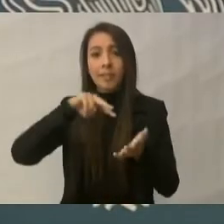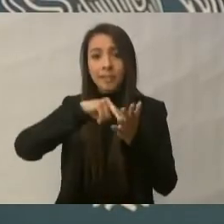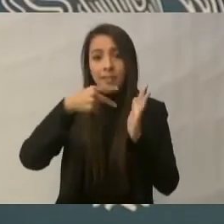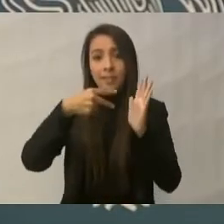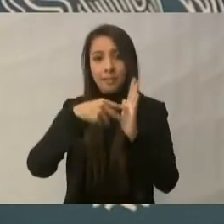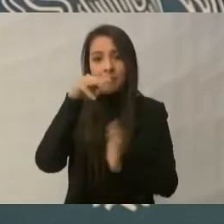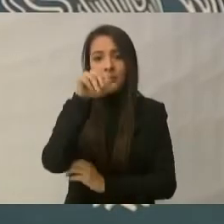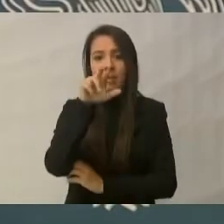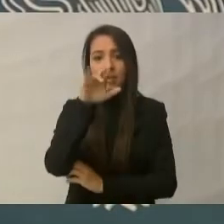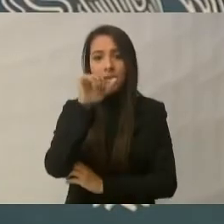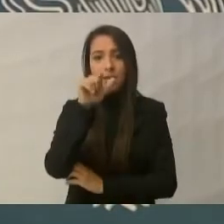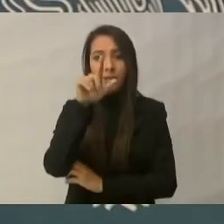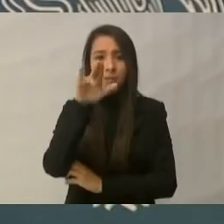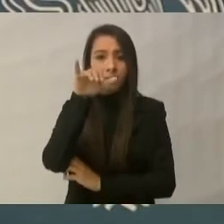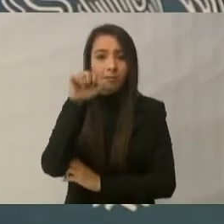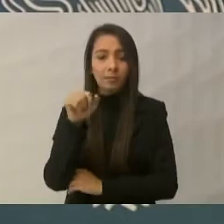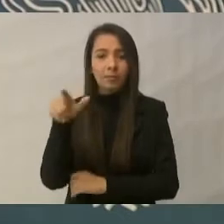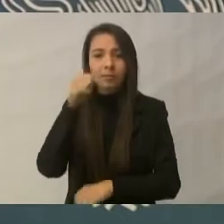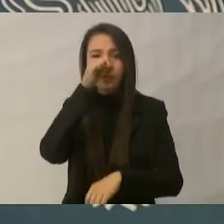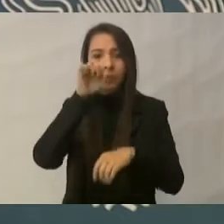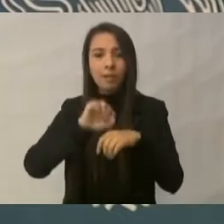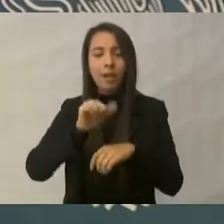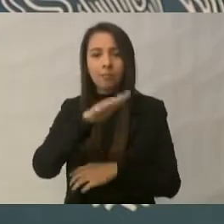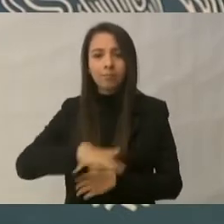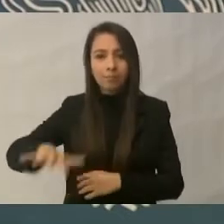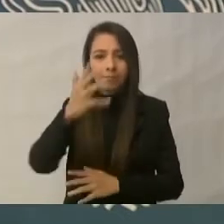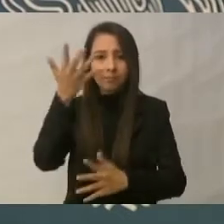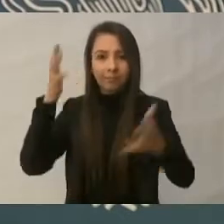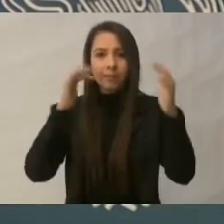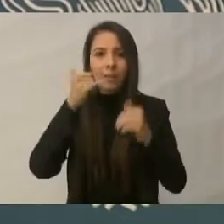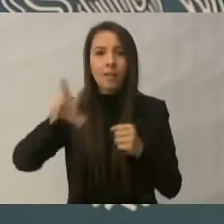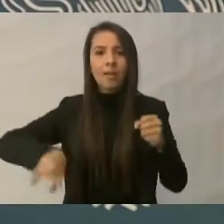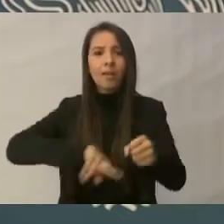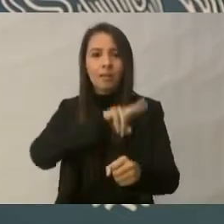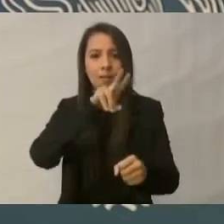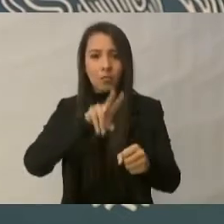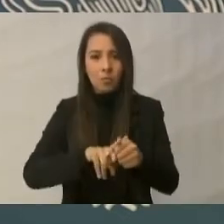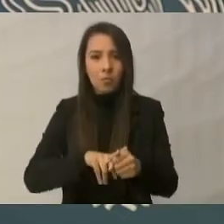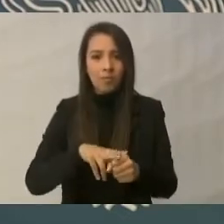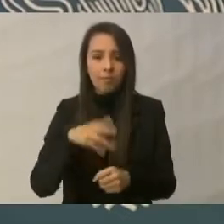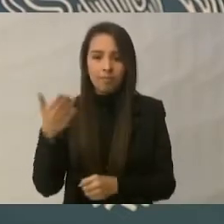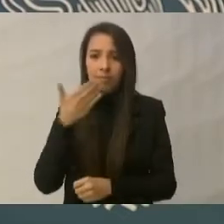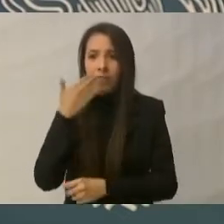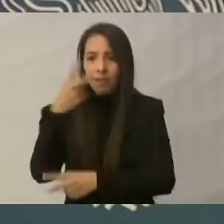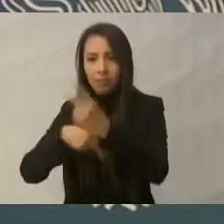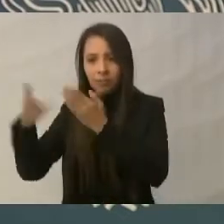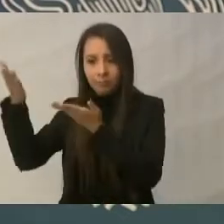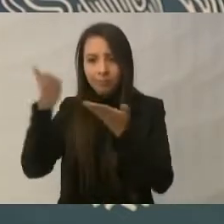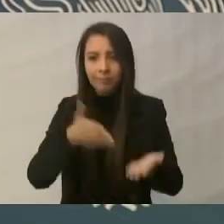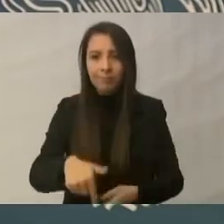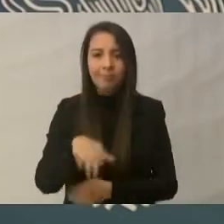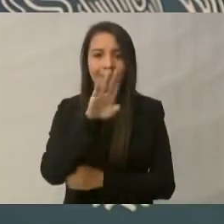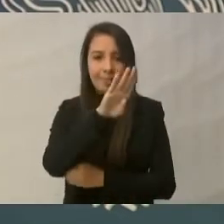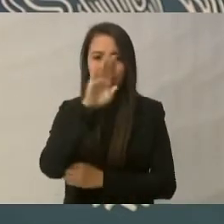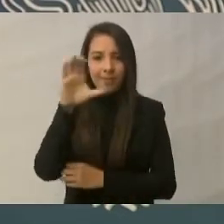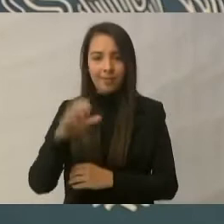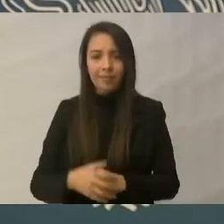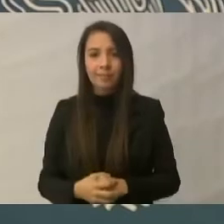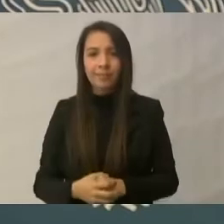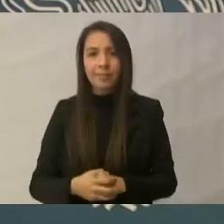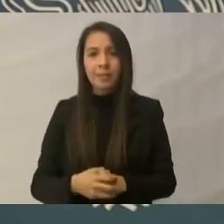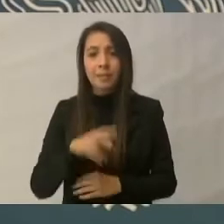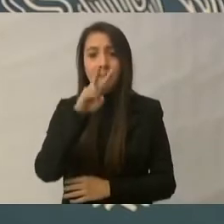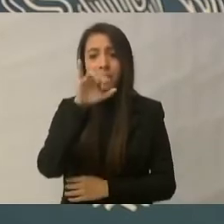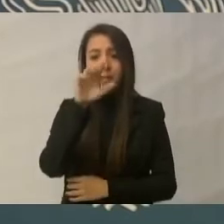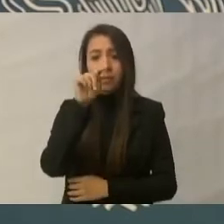Alvores González, secretaria de Ambiente y Recursos Naturales. Se esté bienvenida a Baja California. Víctor Manuel